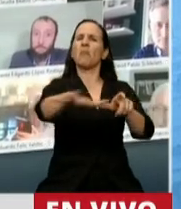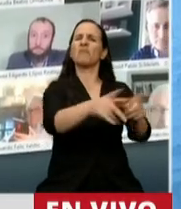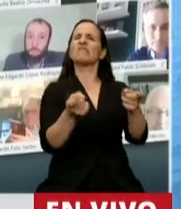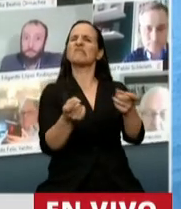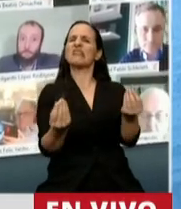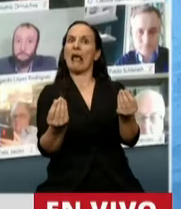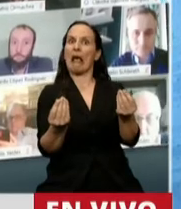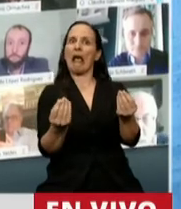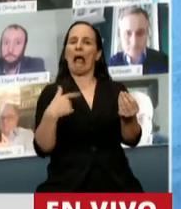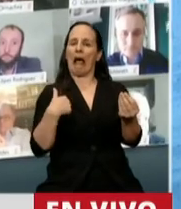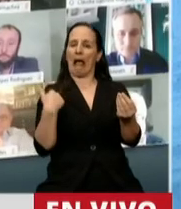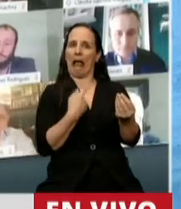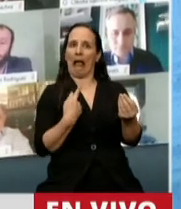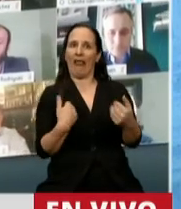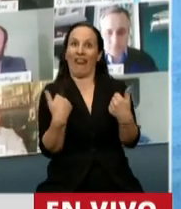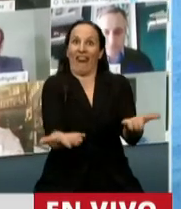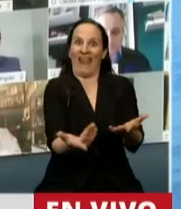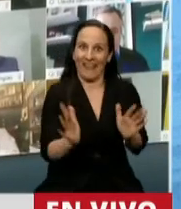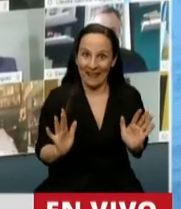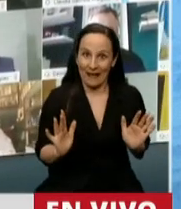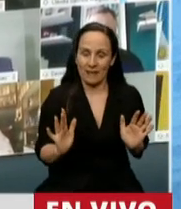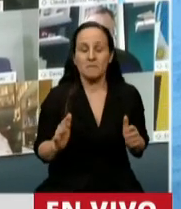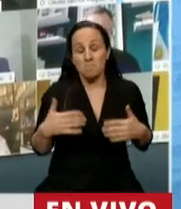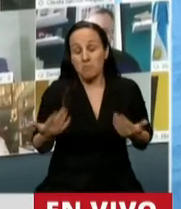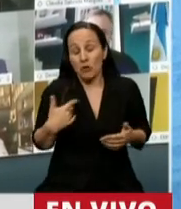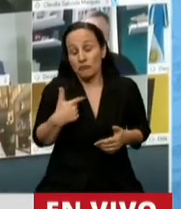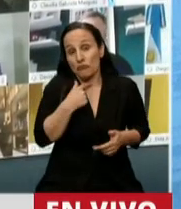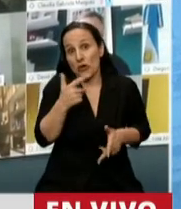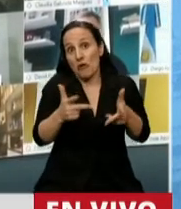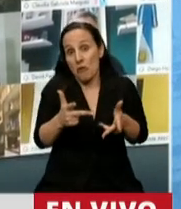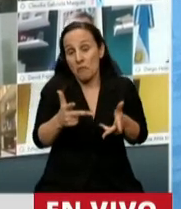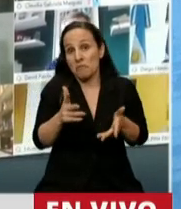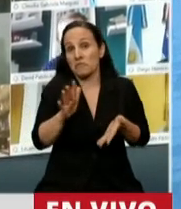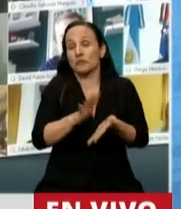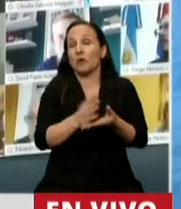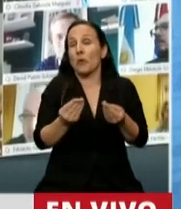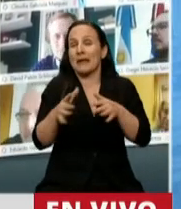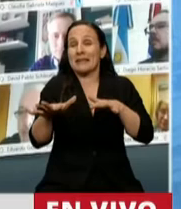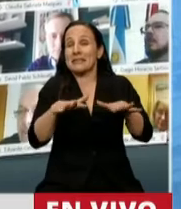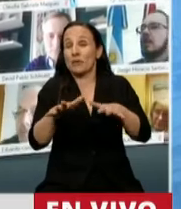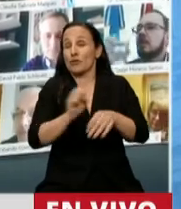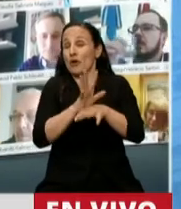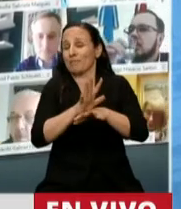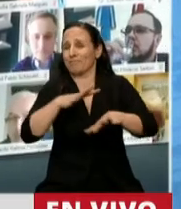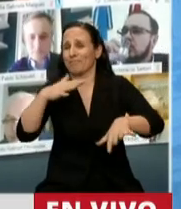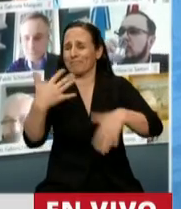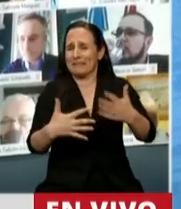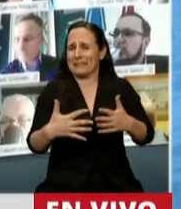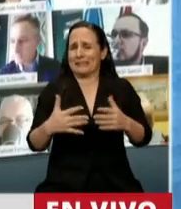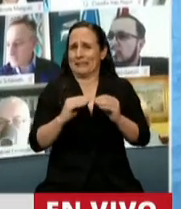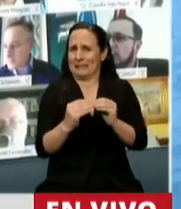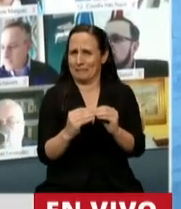en consecuencia. En ese sentido quiero hacer referencia, señor Presidente, a los efectos adversos de esta pandemia, que no solo